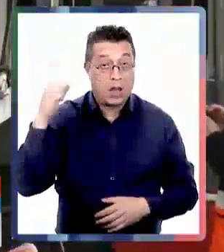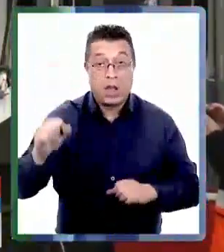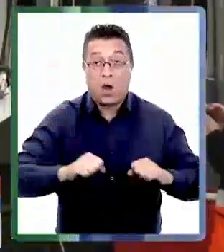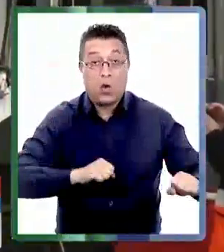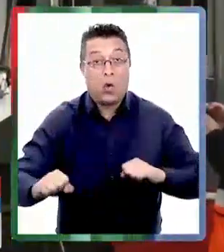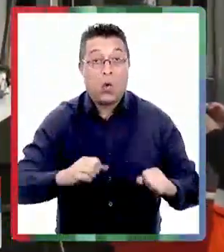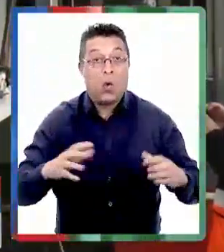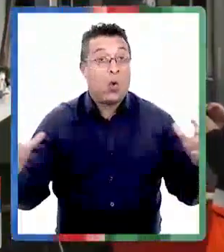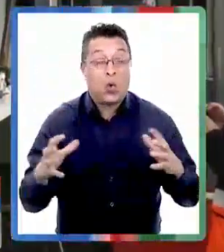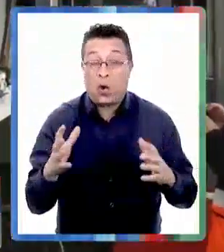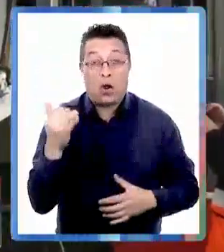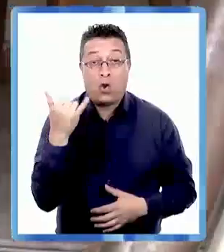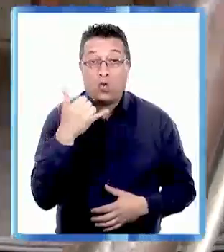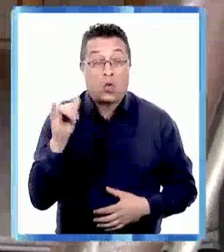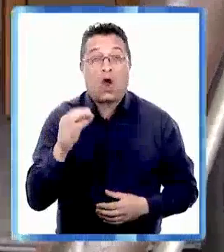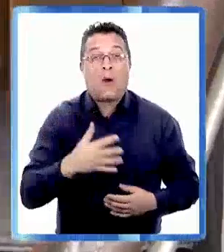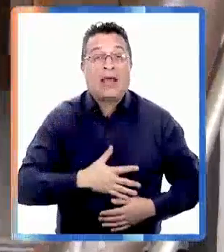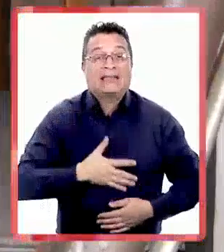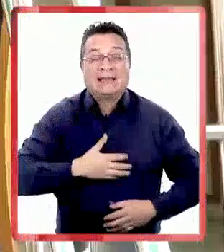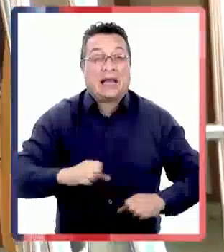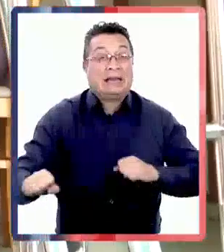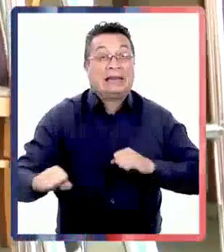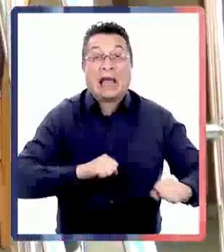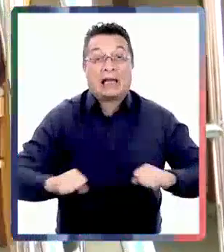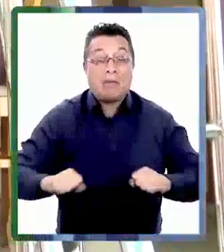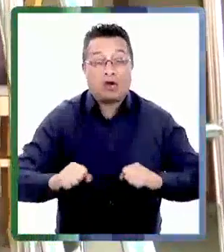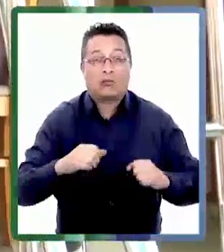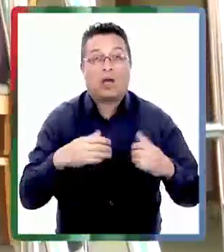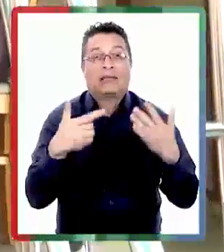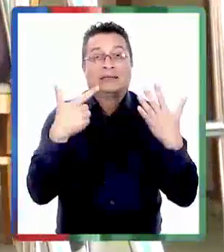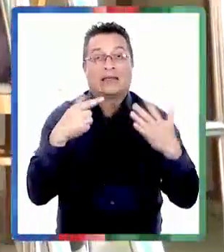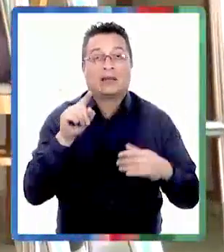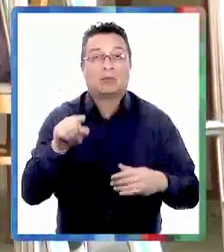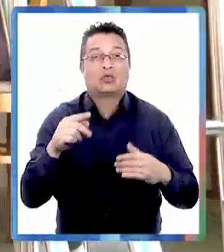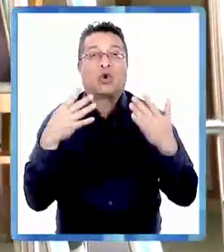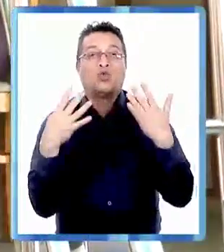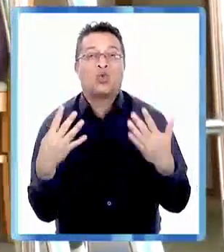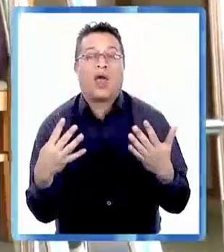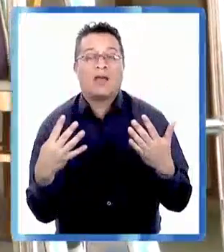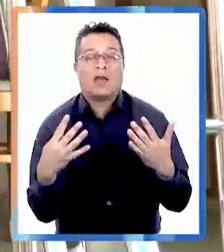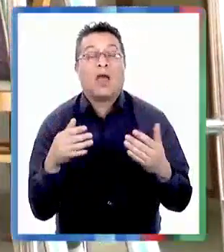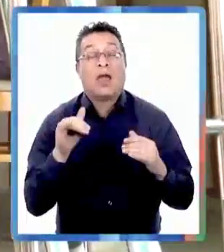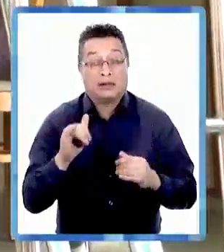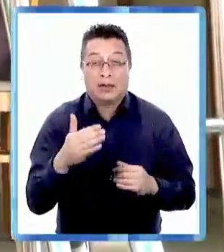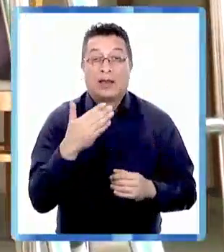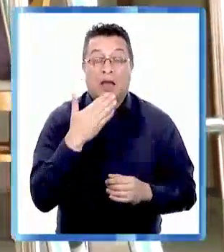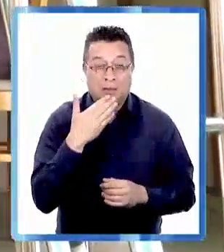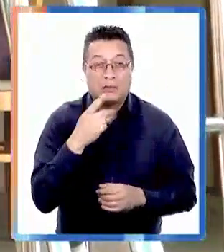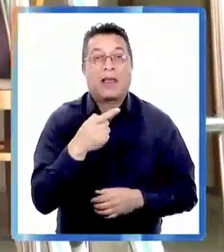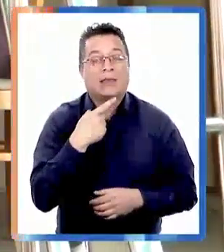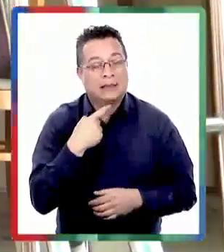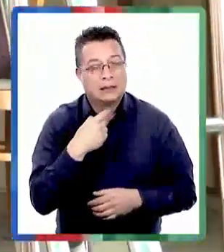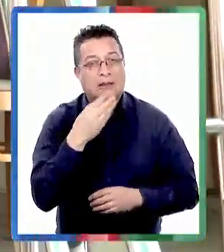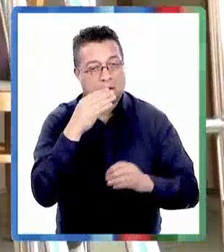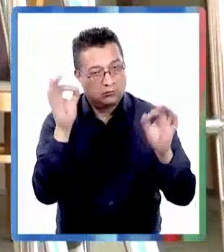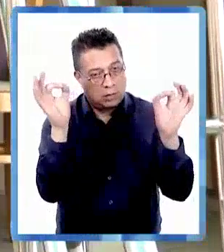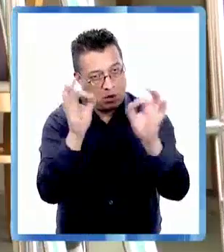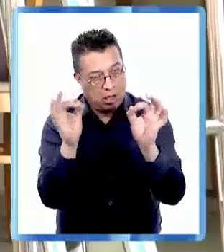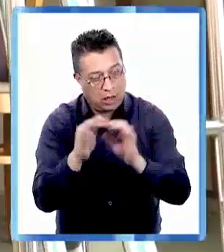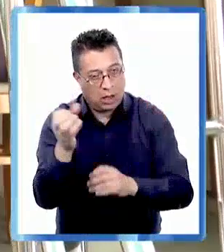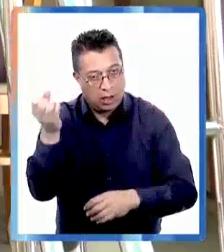sismo de gran envergadura cómo se siente un terremoto que este simula uno de 7.9 pero sobre todo nos interesa reforzar